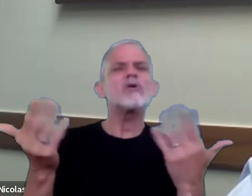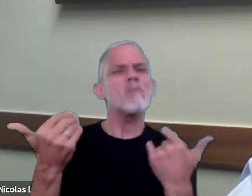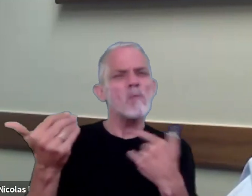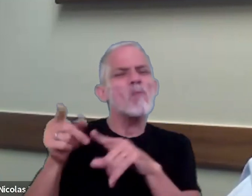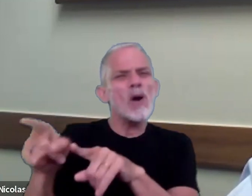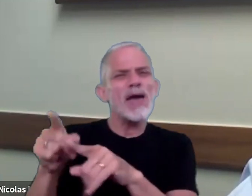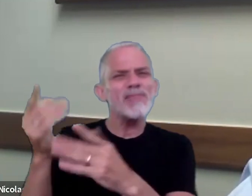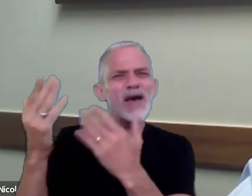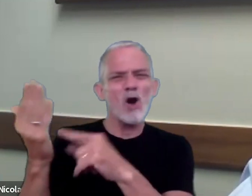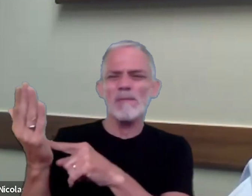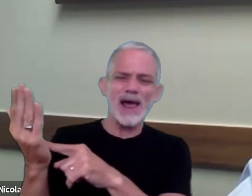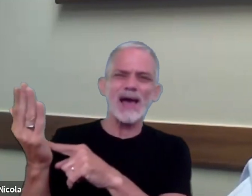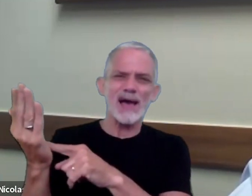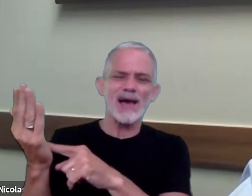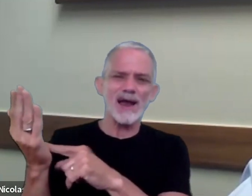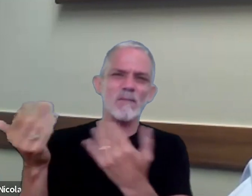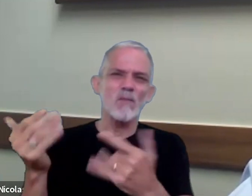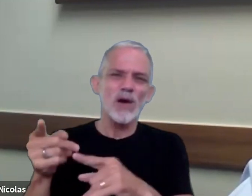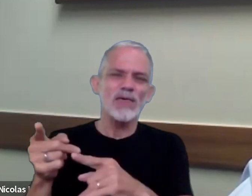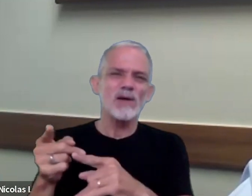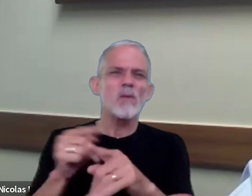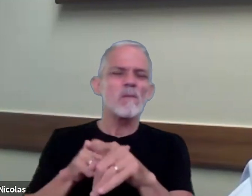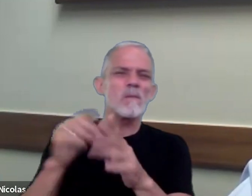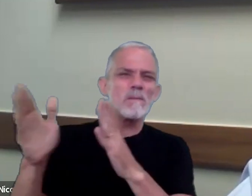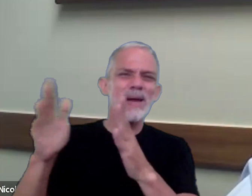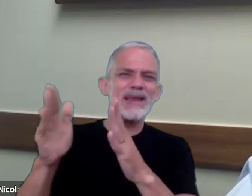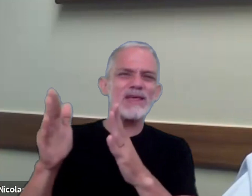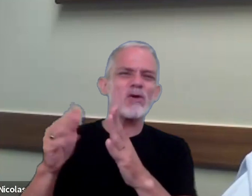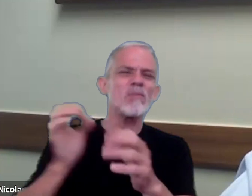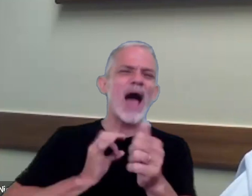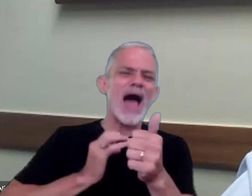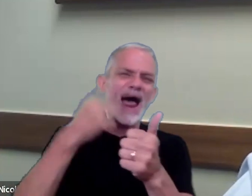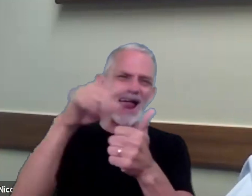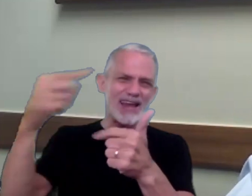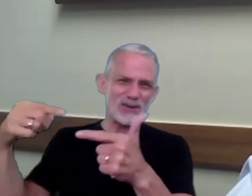el uso de un periodo multianual